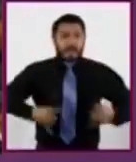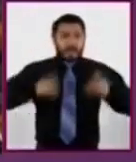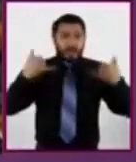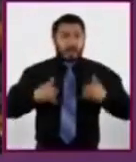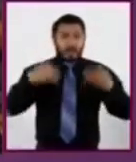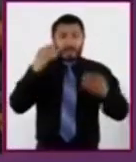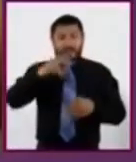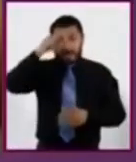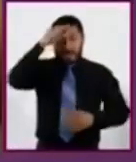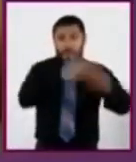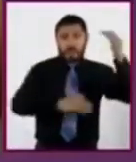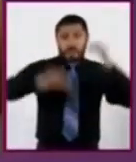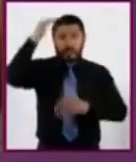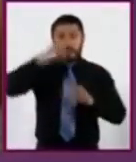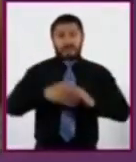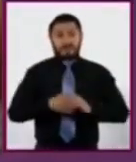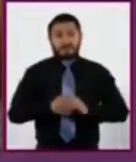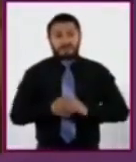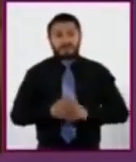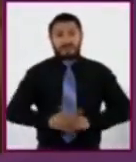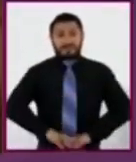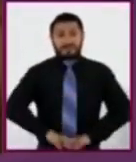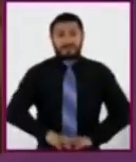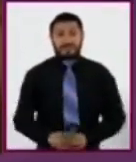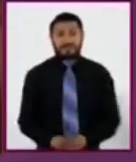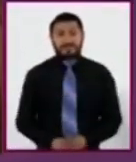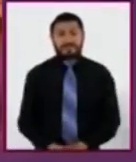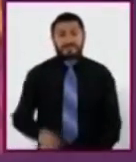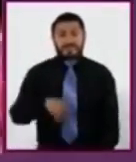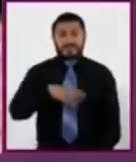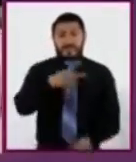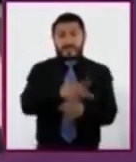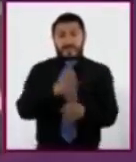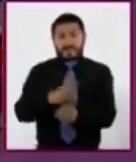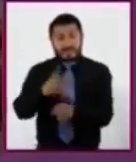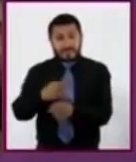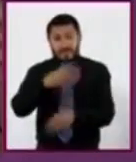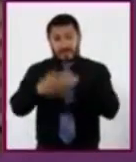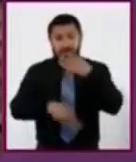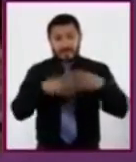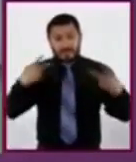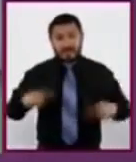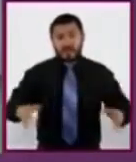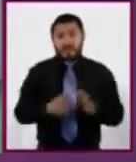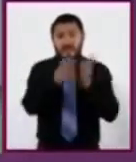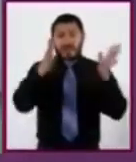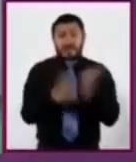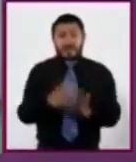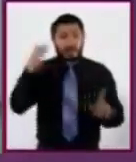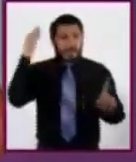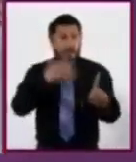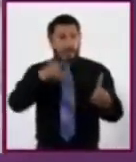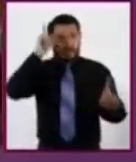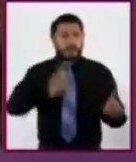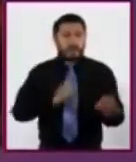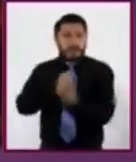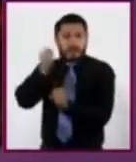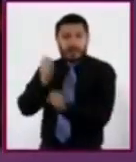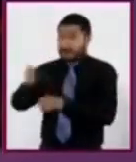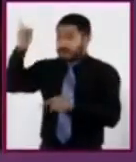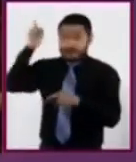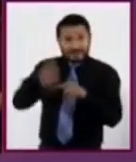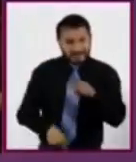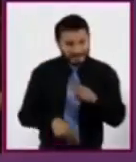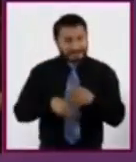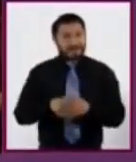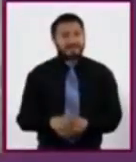sobresalientes. Invita a participar a la sociedad civil y académica para que las mujeres vivan libres de violencia mediante